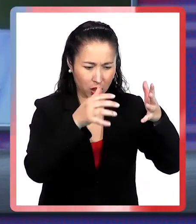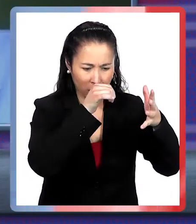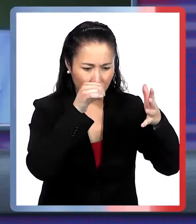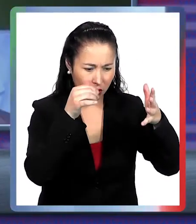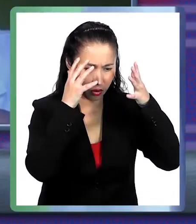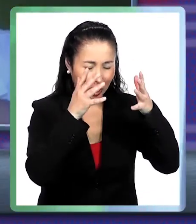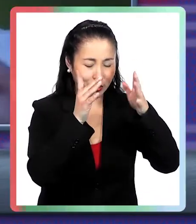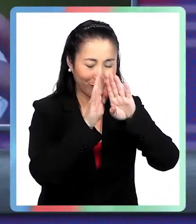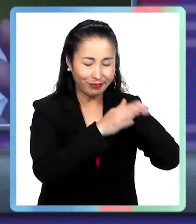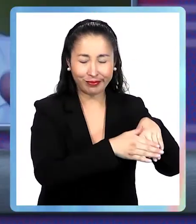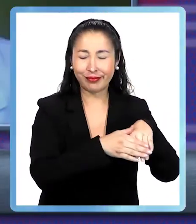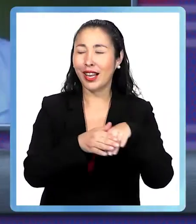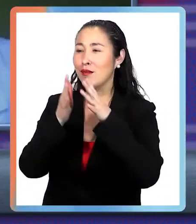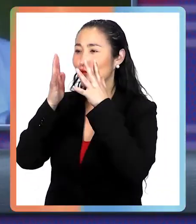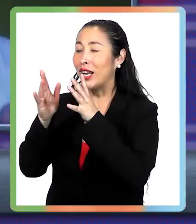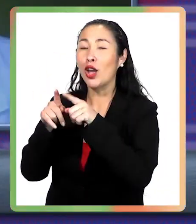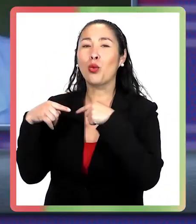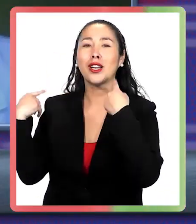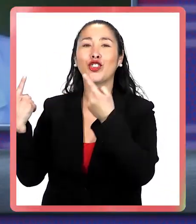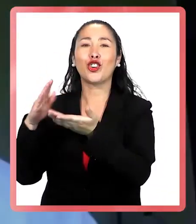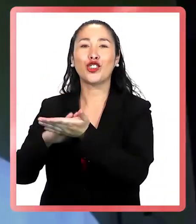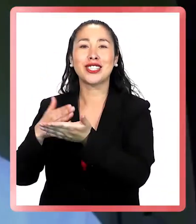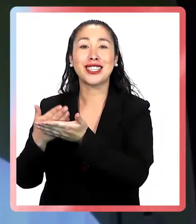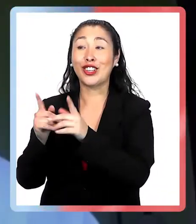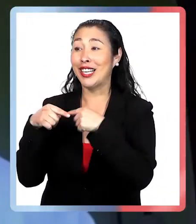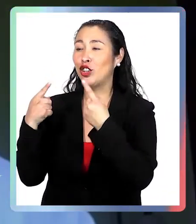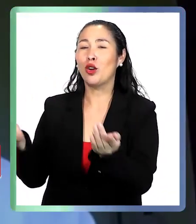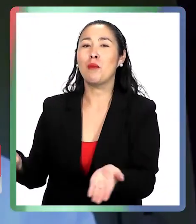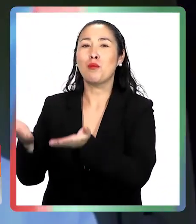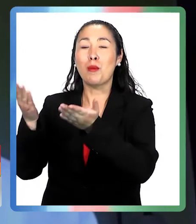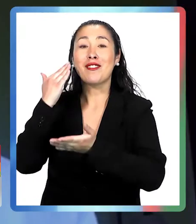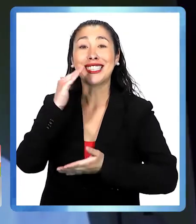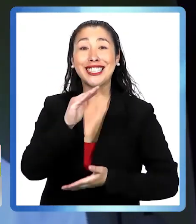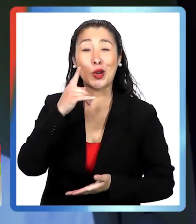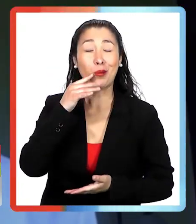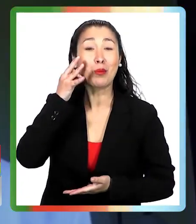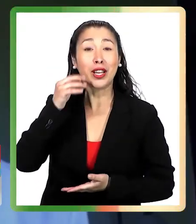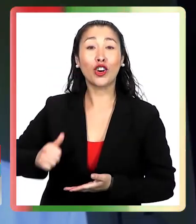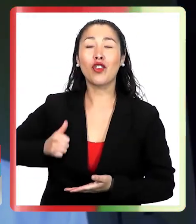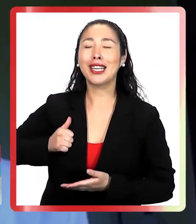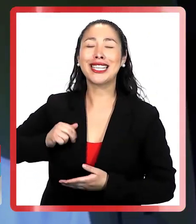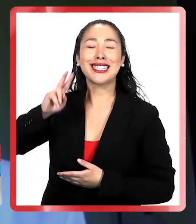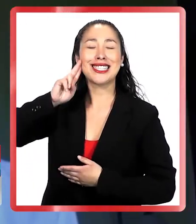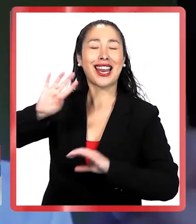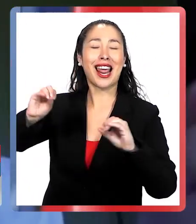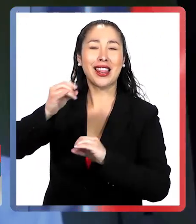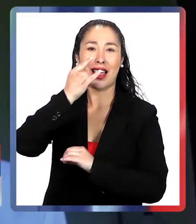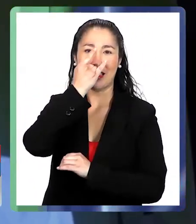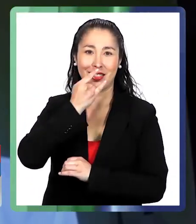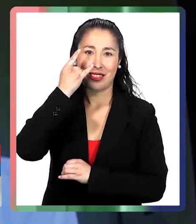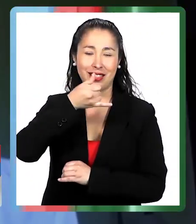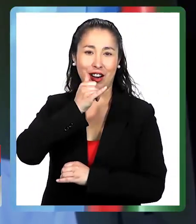droga nos concentramos en los hábitos, en un entorno sano que promueva niños, niñas y adolescentes libres de alcohol y droga una